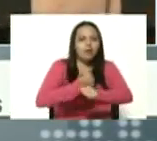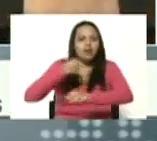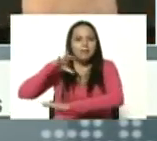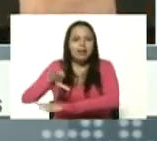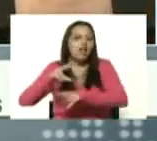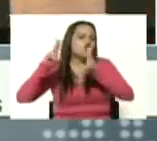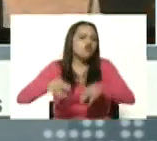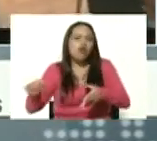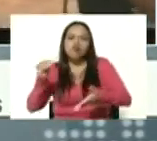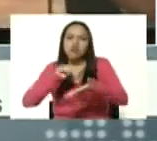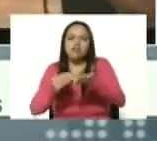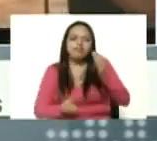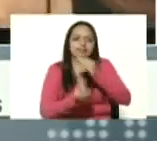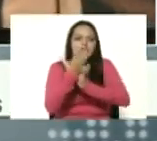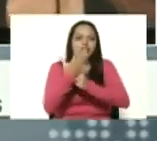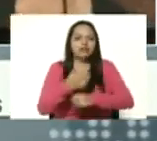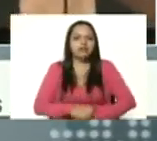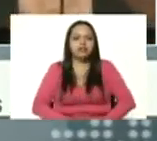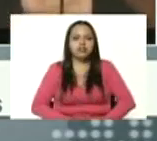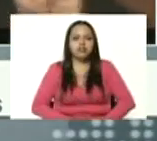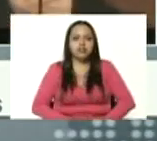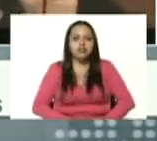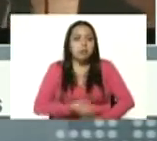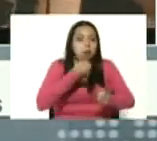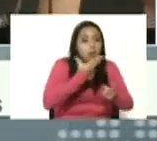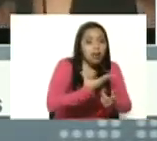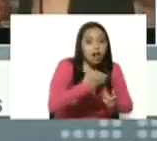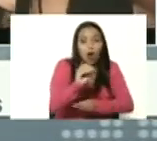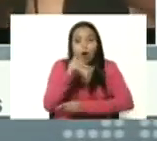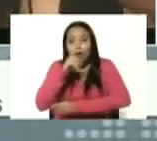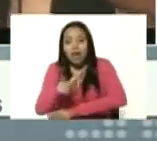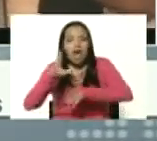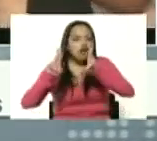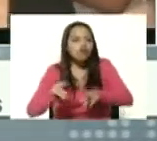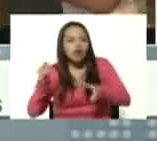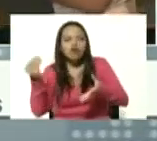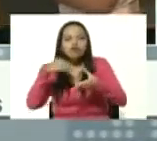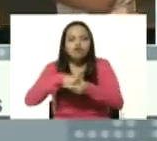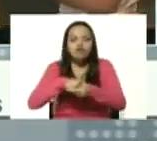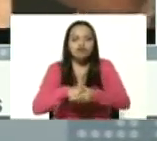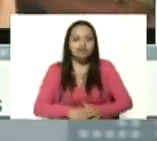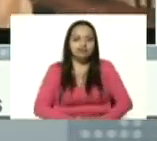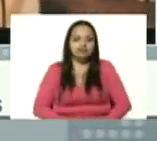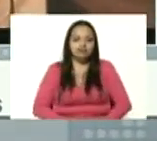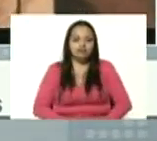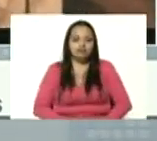Miraflores más nunca ni por las buenas ni por las malas no volverán a Miraflores